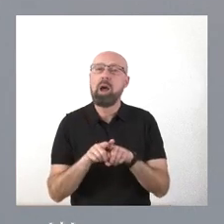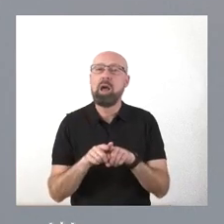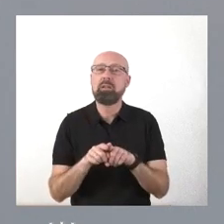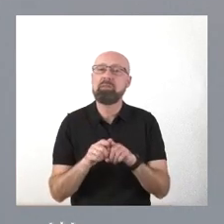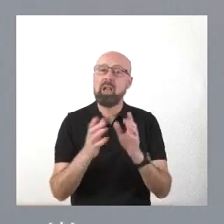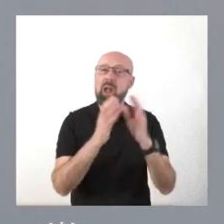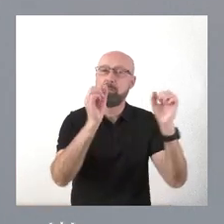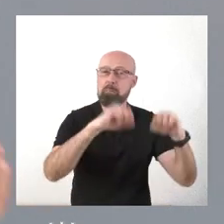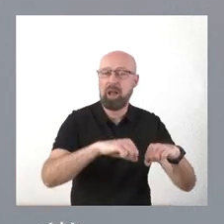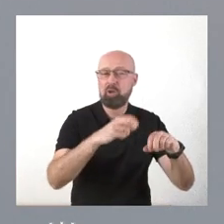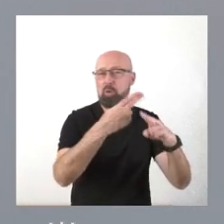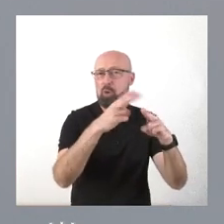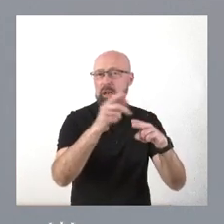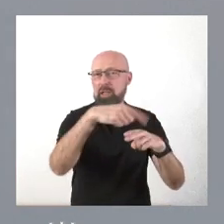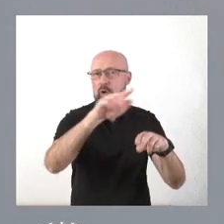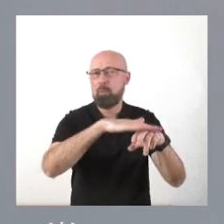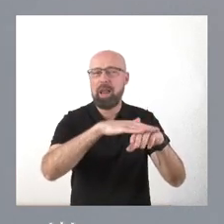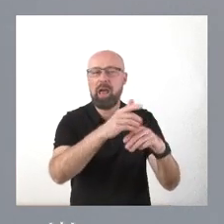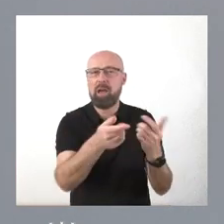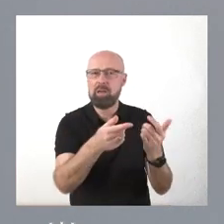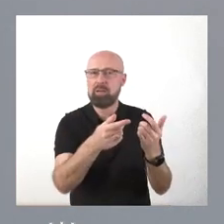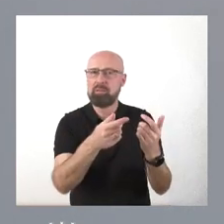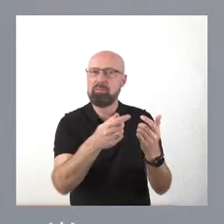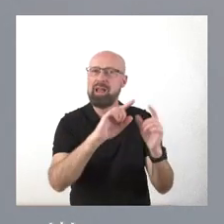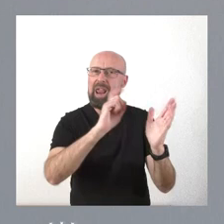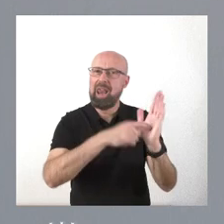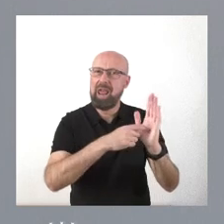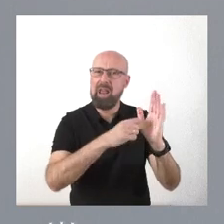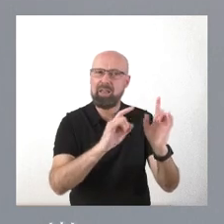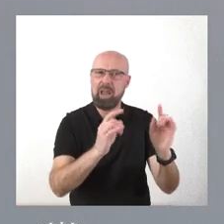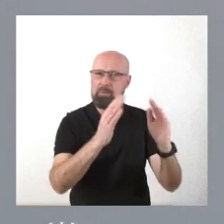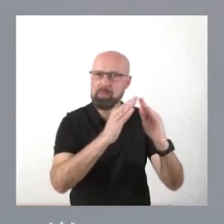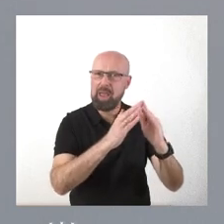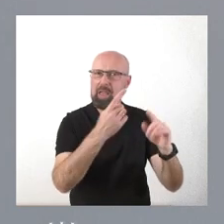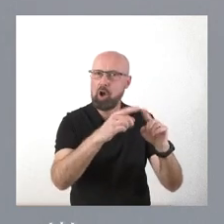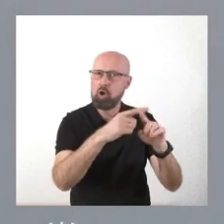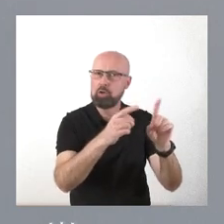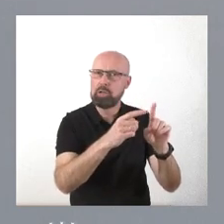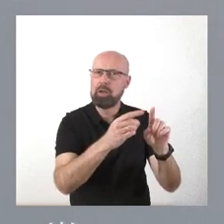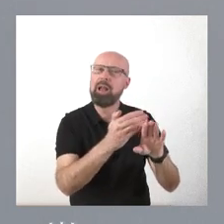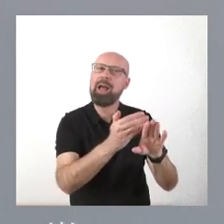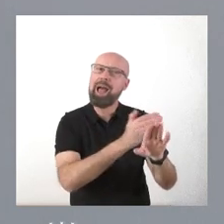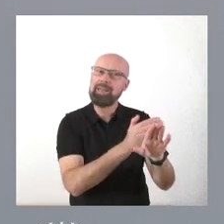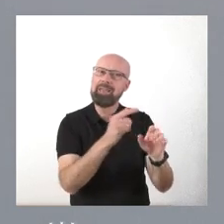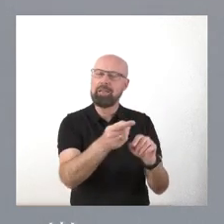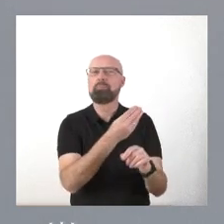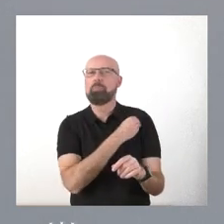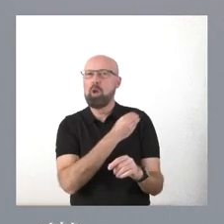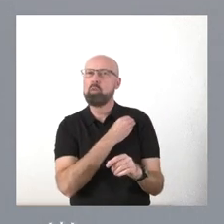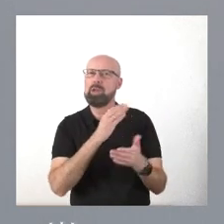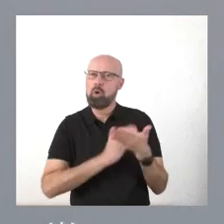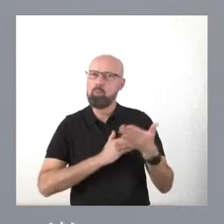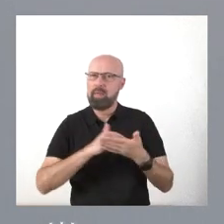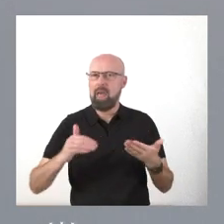Bildu y Esquerra Republicana de Cataluña para aceptar esa ley de vivienda y la aprobación de la ley de vivienda, hubiera sido bueno escuchar a las comunidades autónomas. Si no se ha hecho